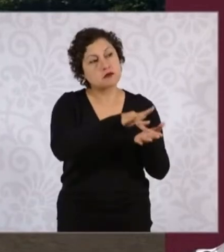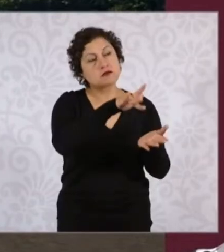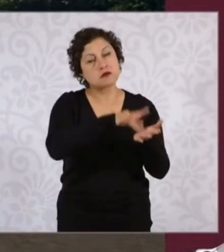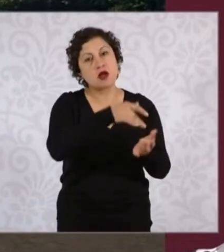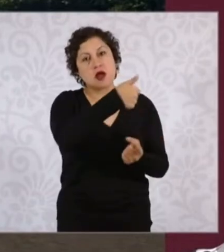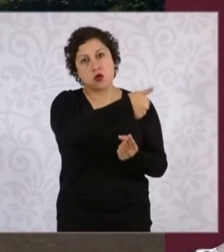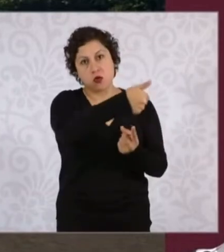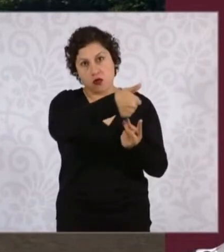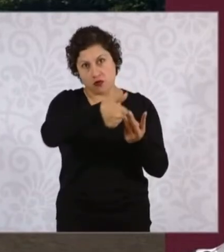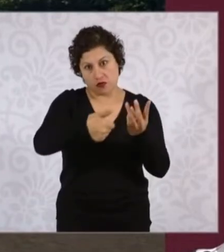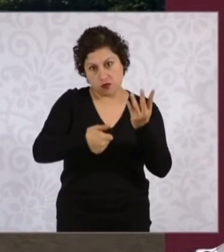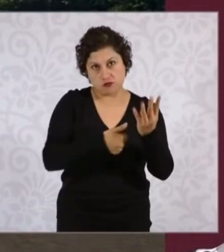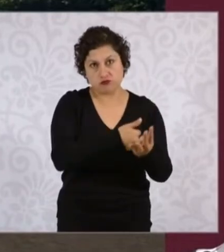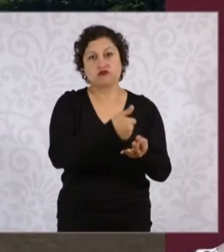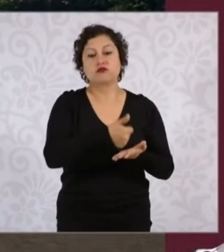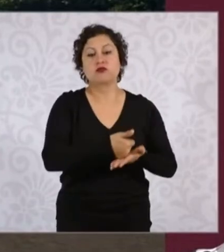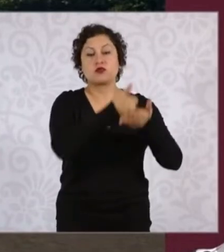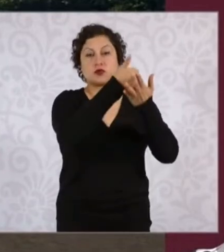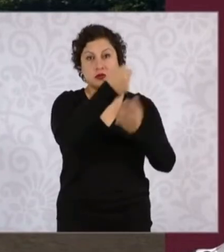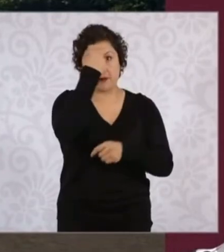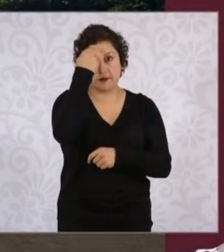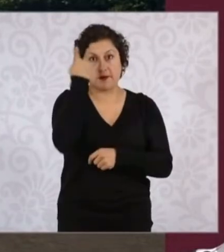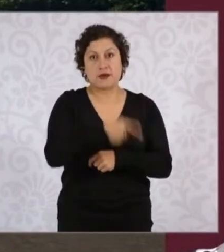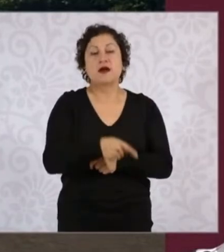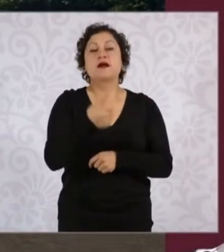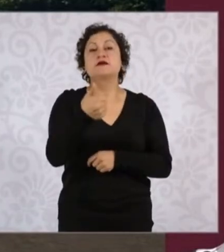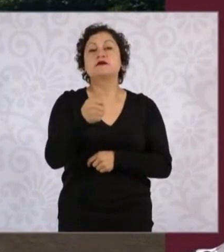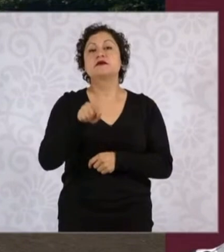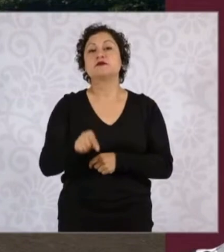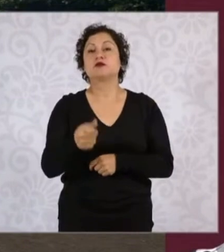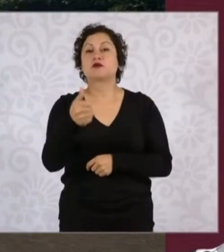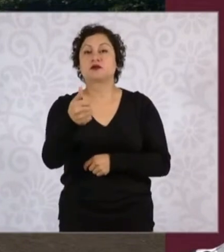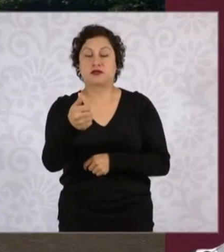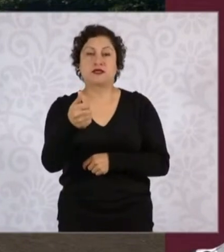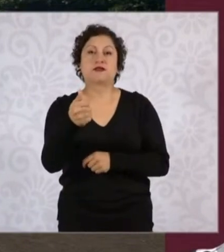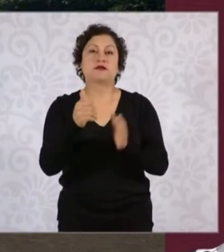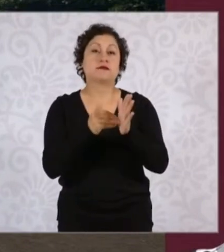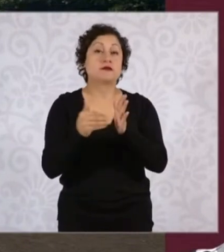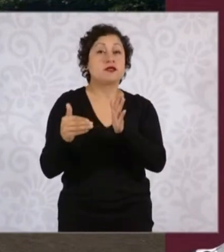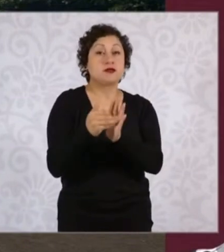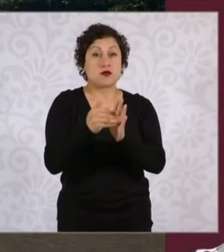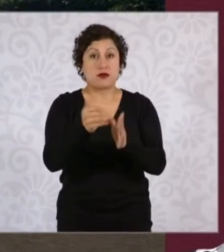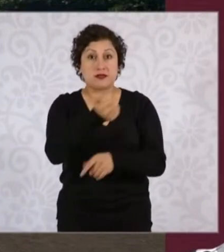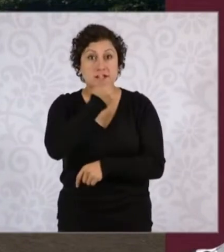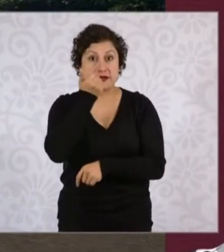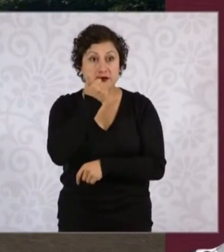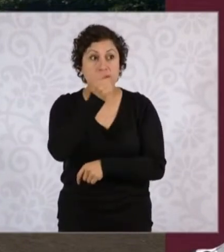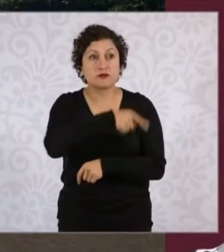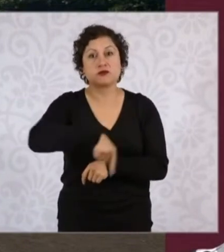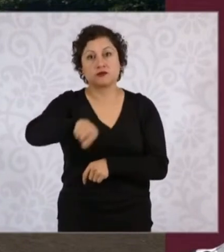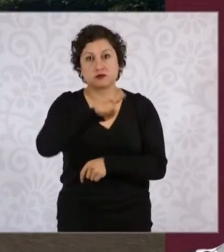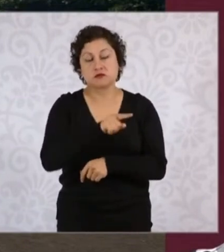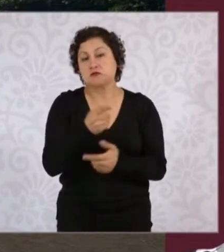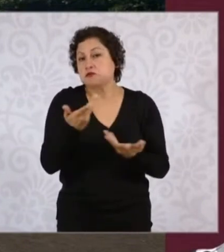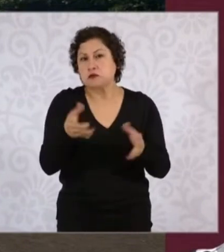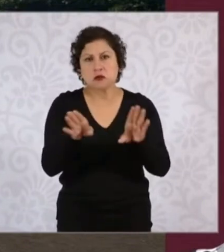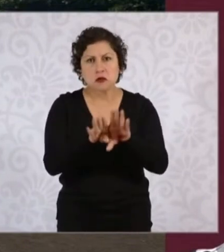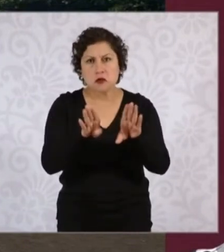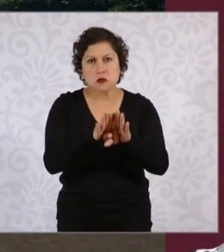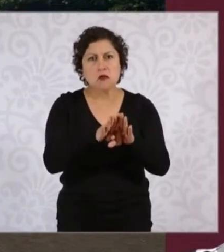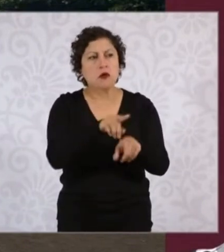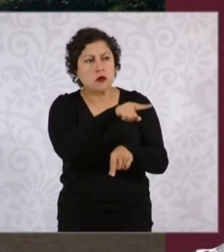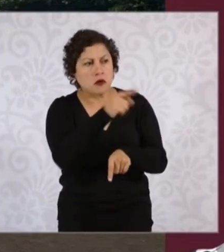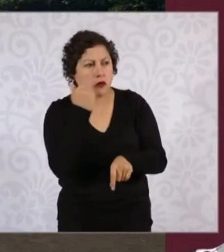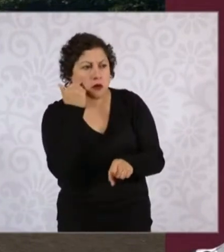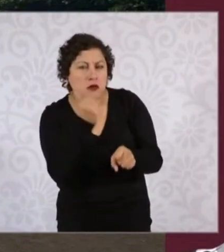familia que beneficiaba a 6.6 millones de estudiantes. Eran familias que eran elegidas en situación